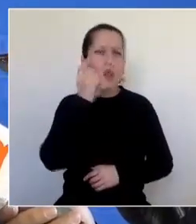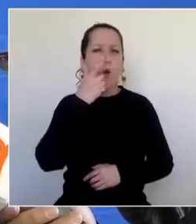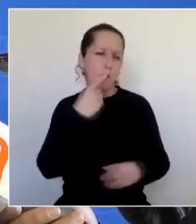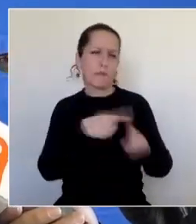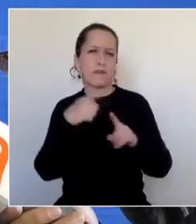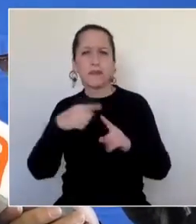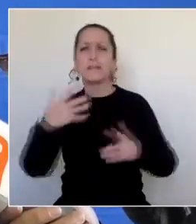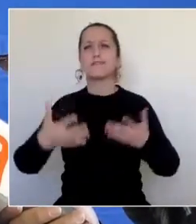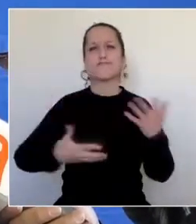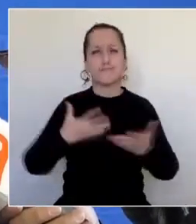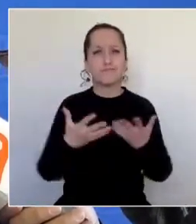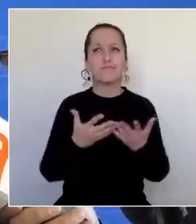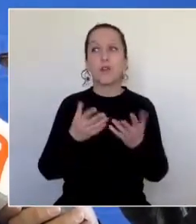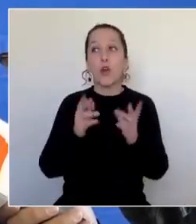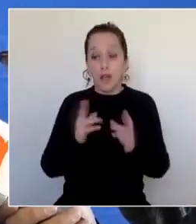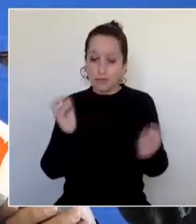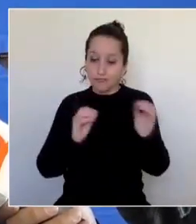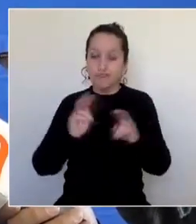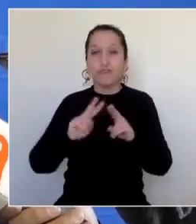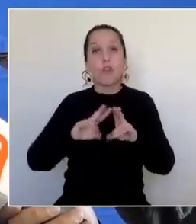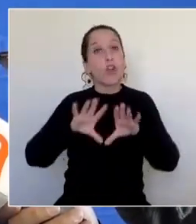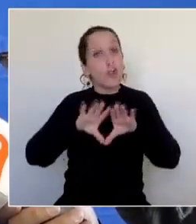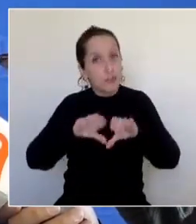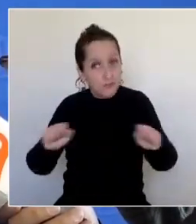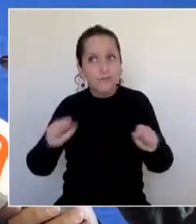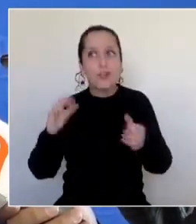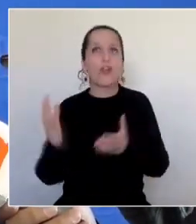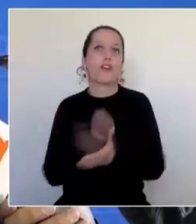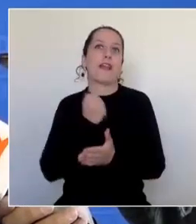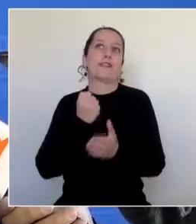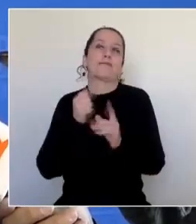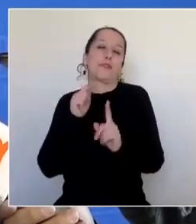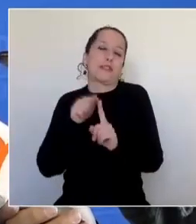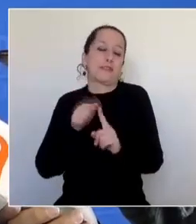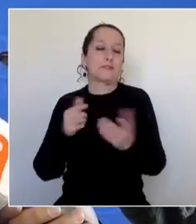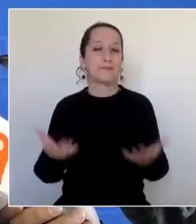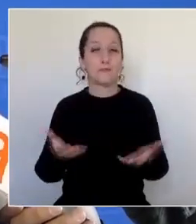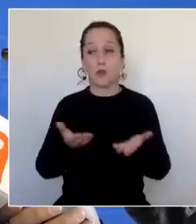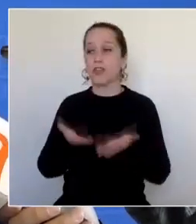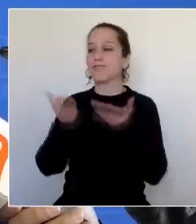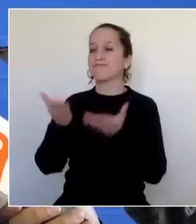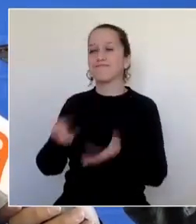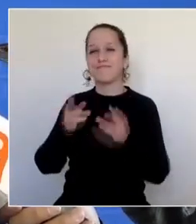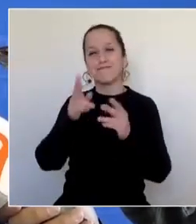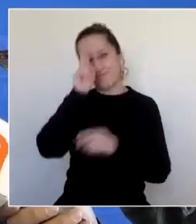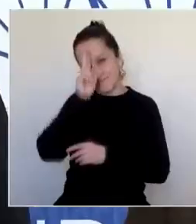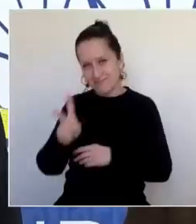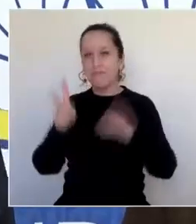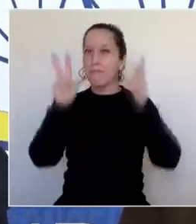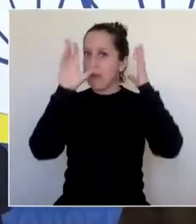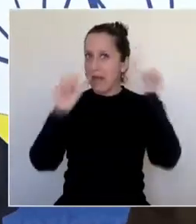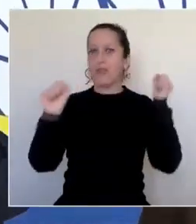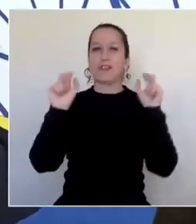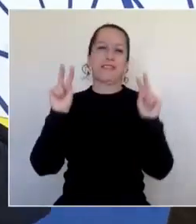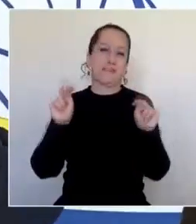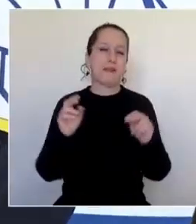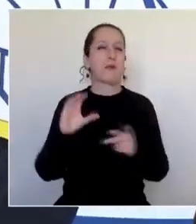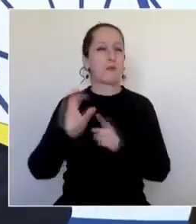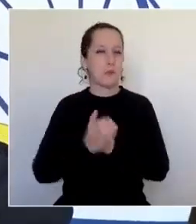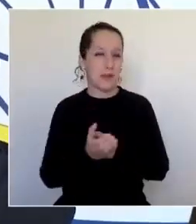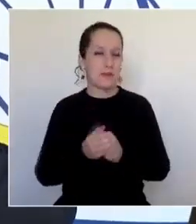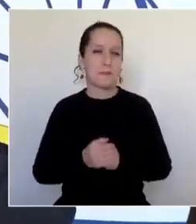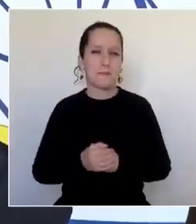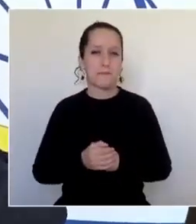también para poder lograr ese objetivo. Hoy estamos declarando como embajadores culturales a los tres. Con la entrega de un